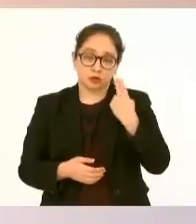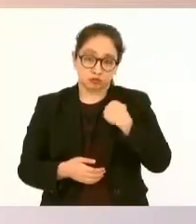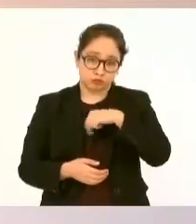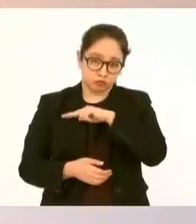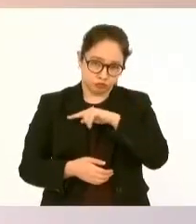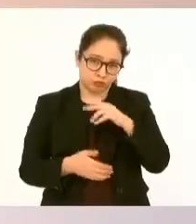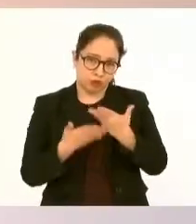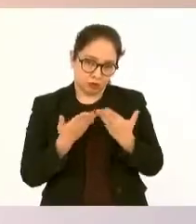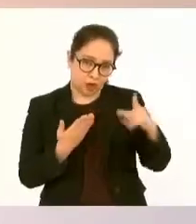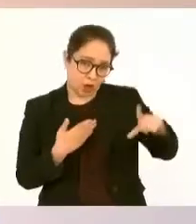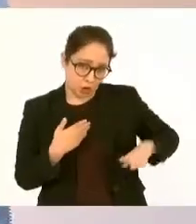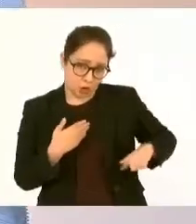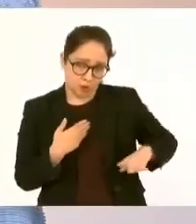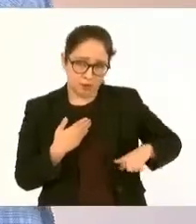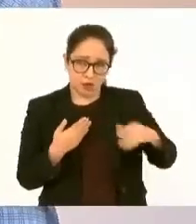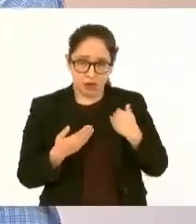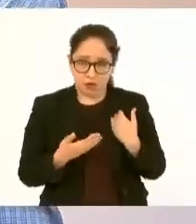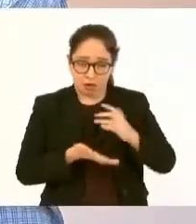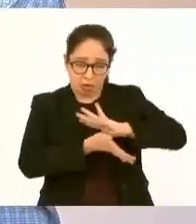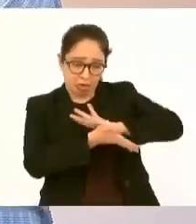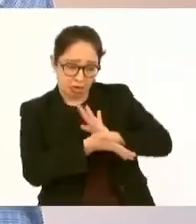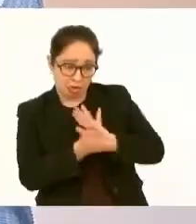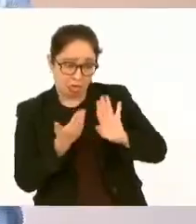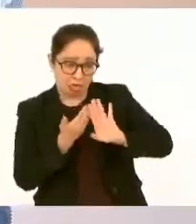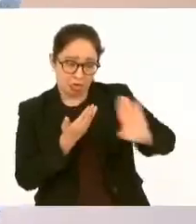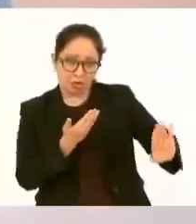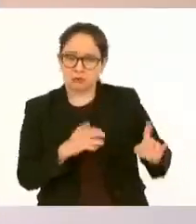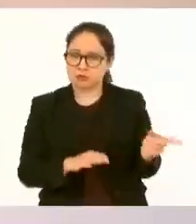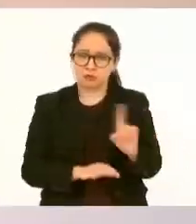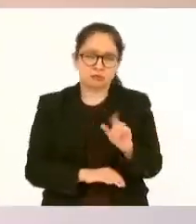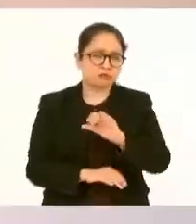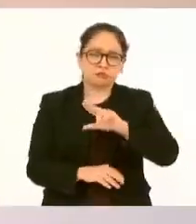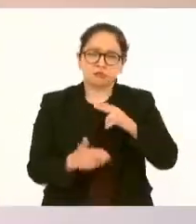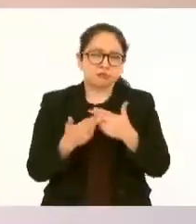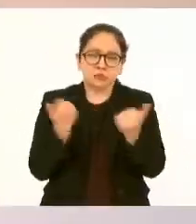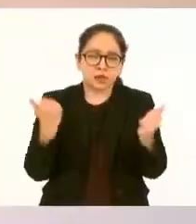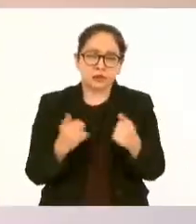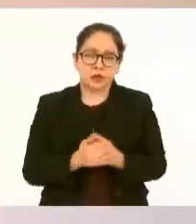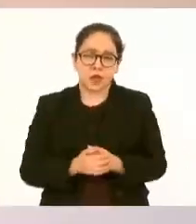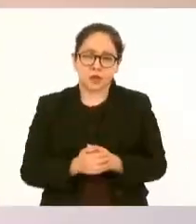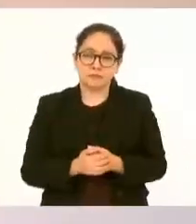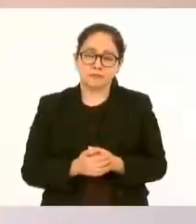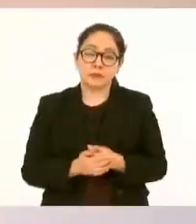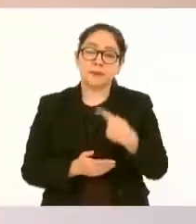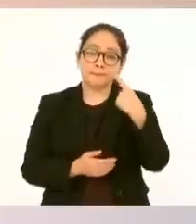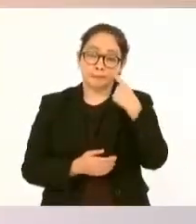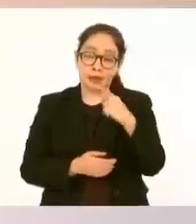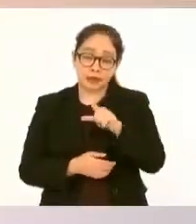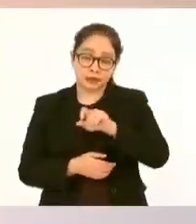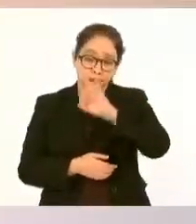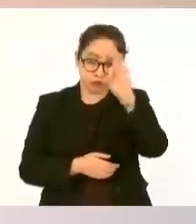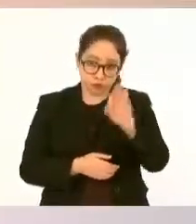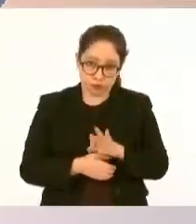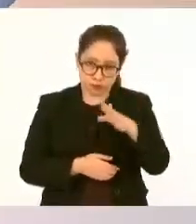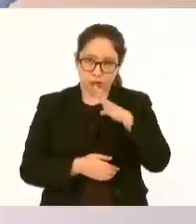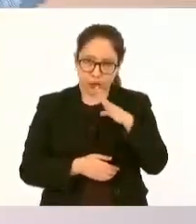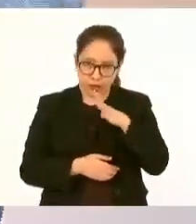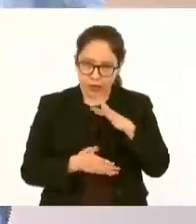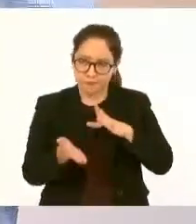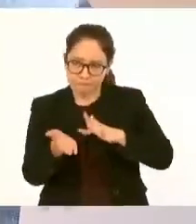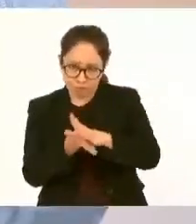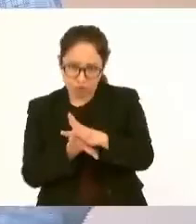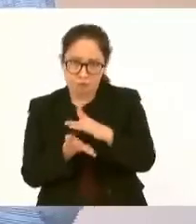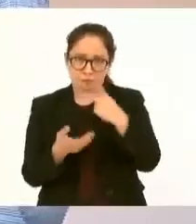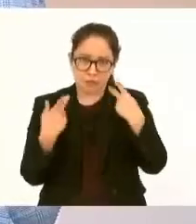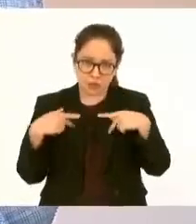Se atiende de manera directa al setenta por ciento de abajo hacia arriba. Pero